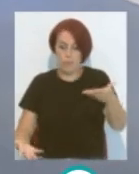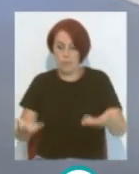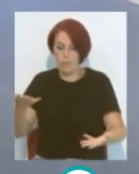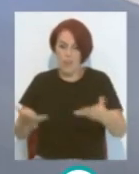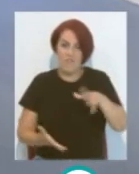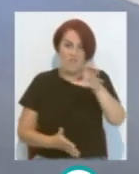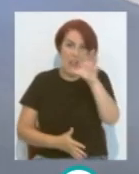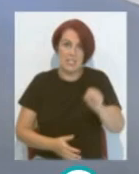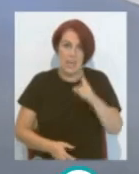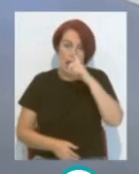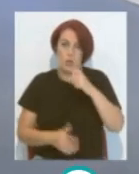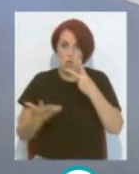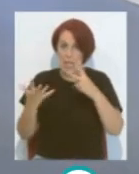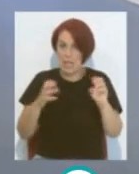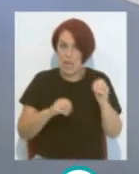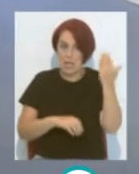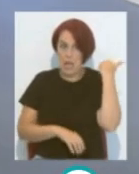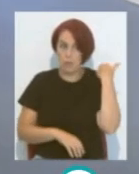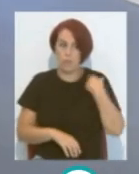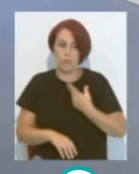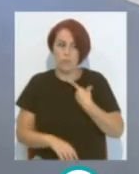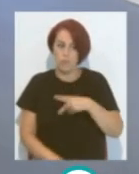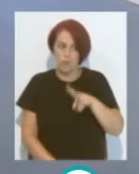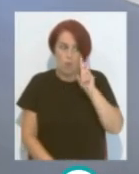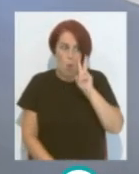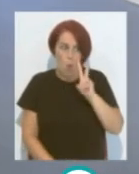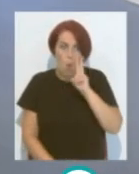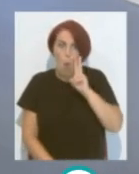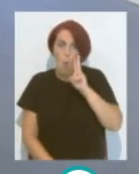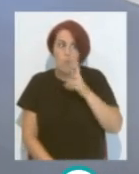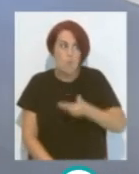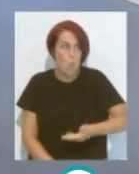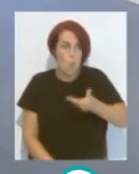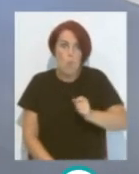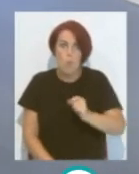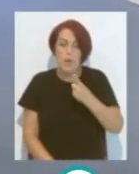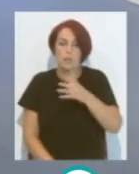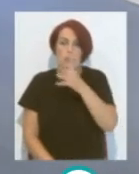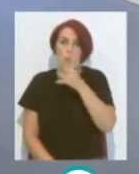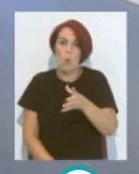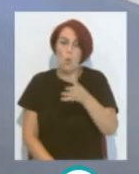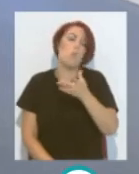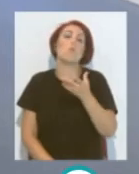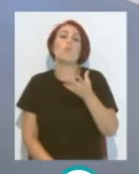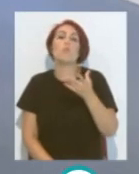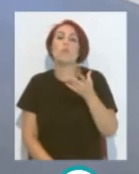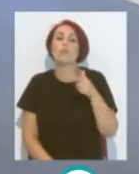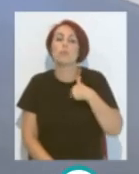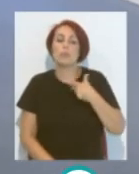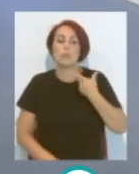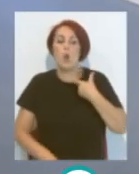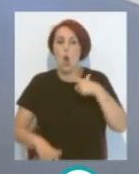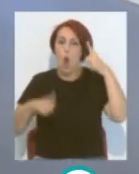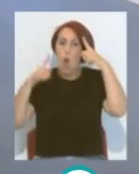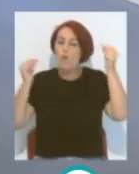Brasil del 70 Que para mí fue el espectáculo más grande que he visto yo Con Lobo Zagalo de entrenador